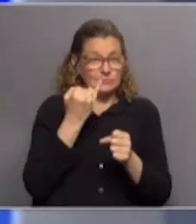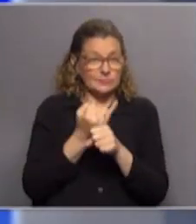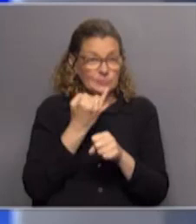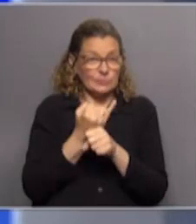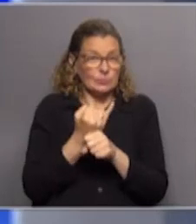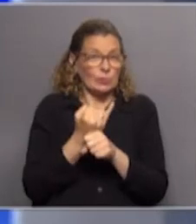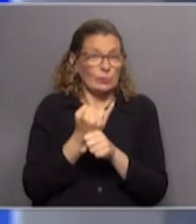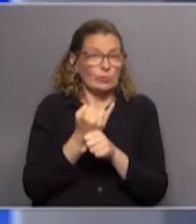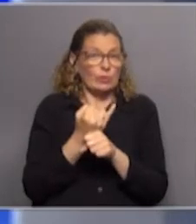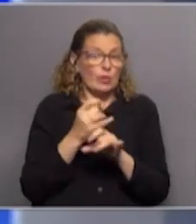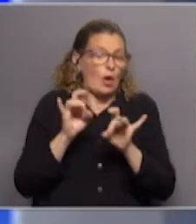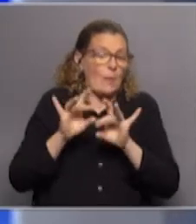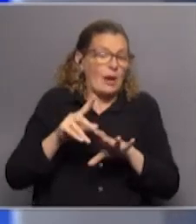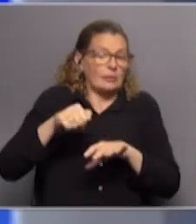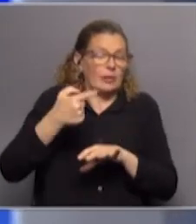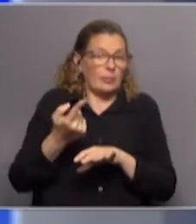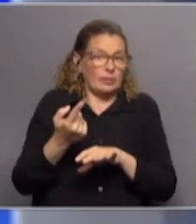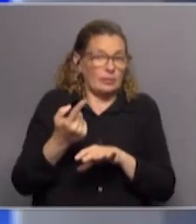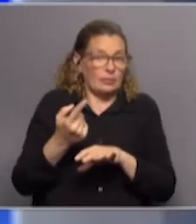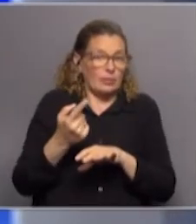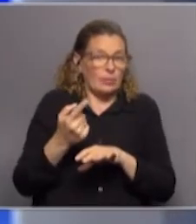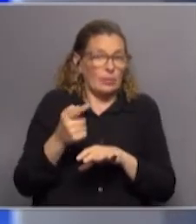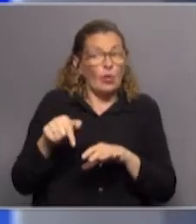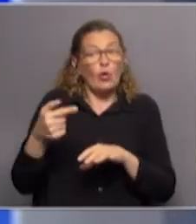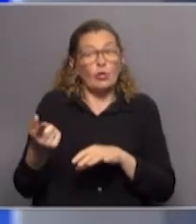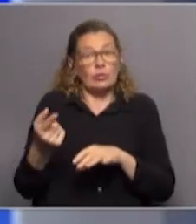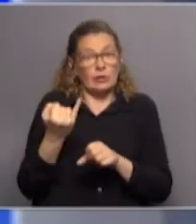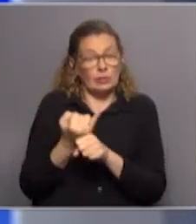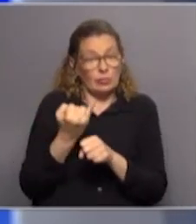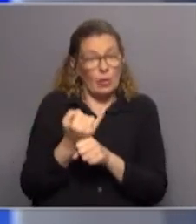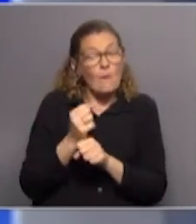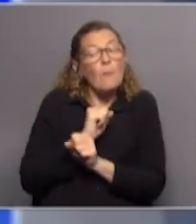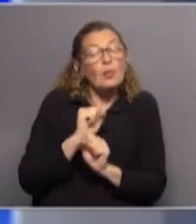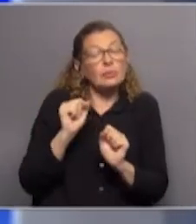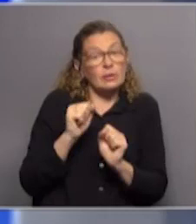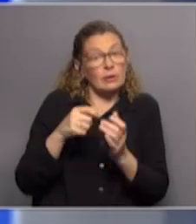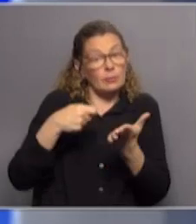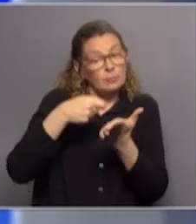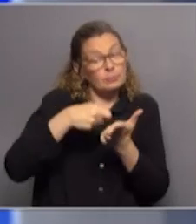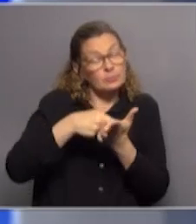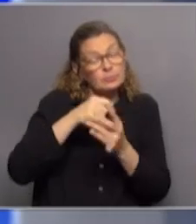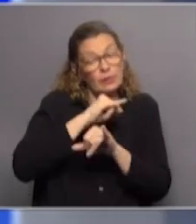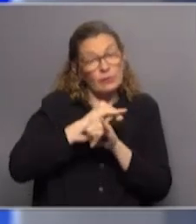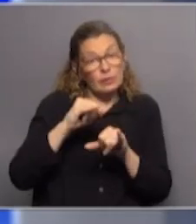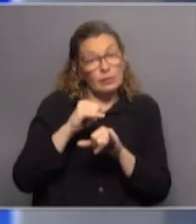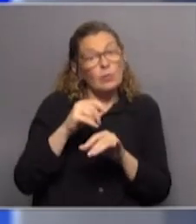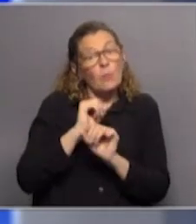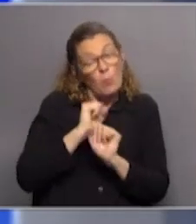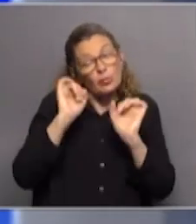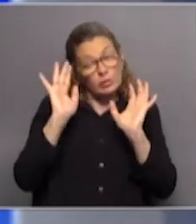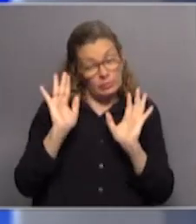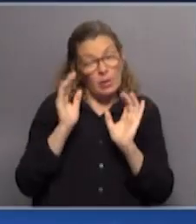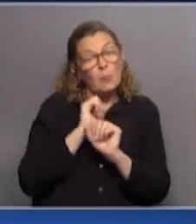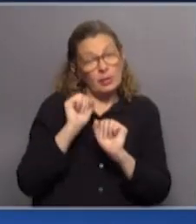ser tal con normalidad después, ni siquiera la absorción por parte de otras, son todas posibilidades y la liquidación es una de las cartas posibles. Sí,